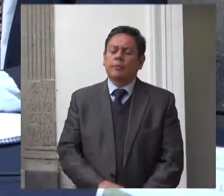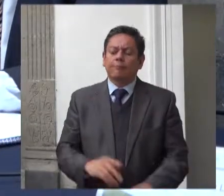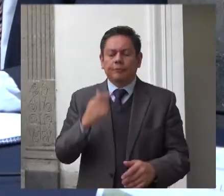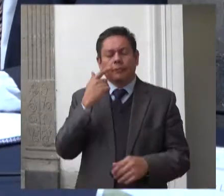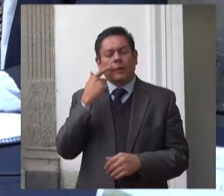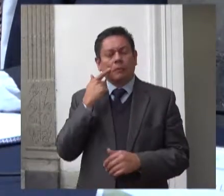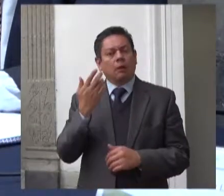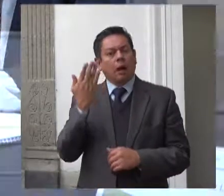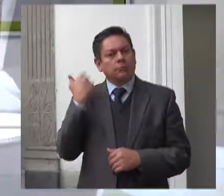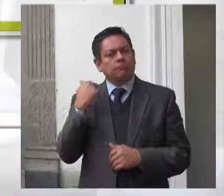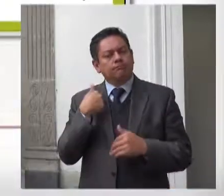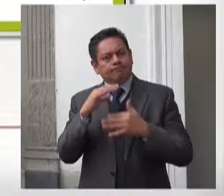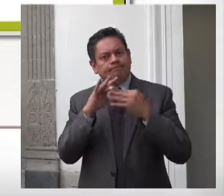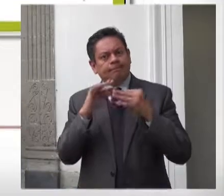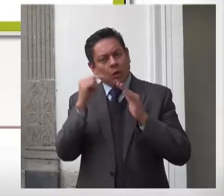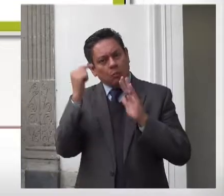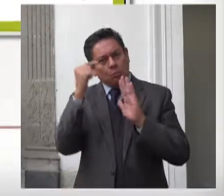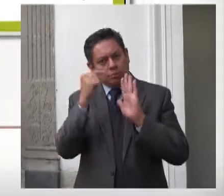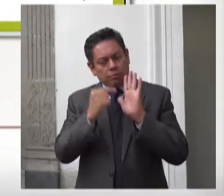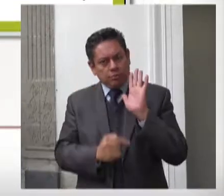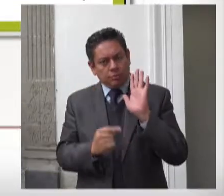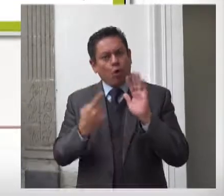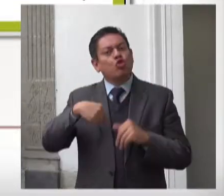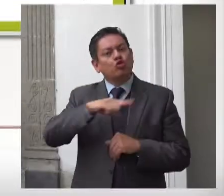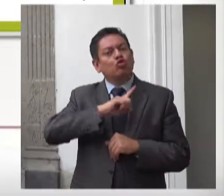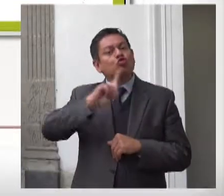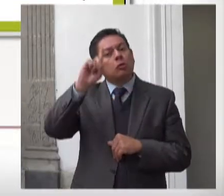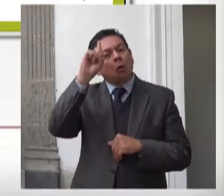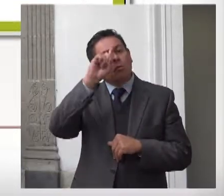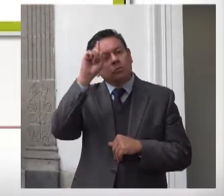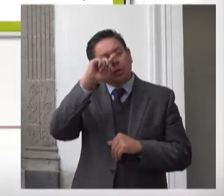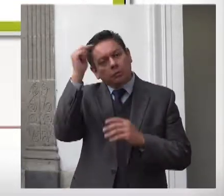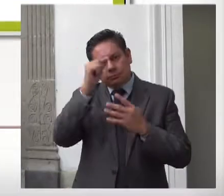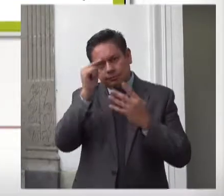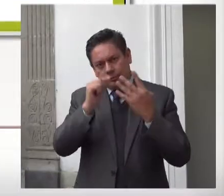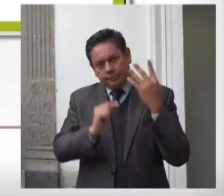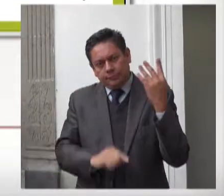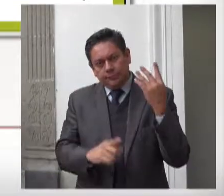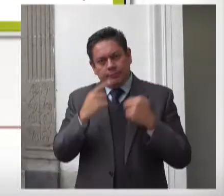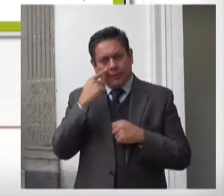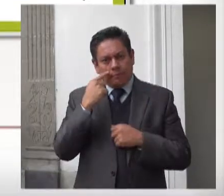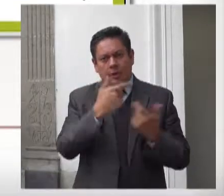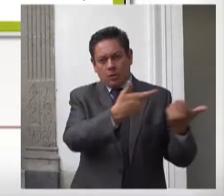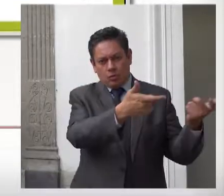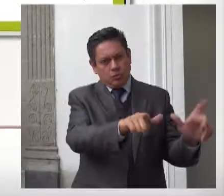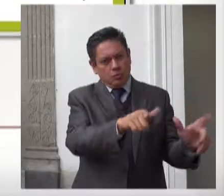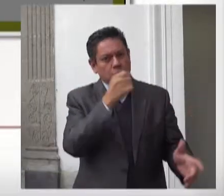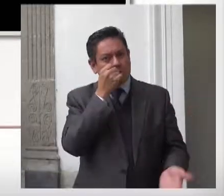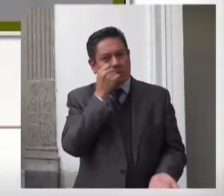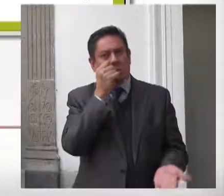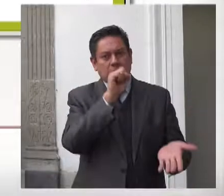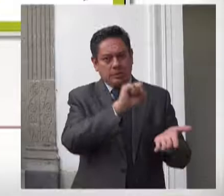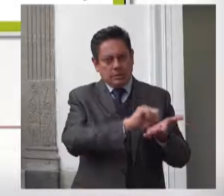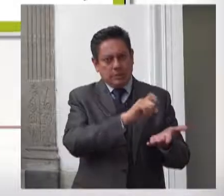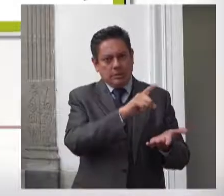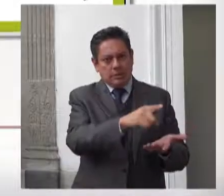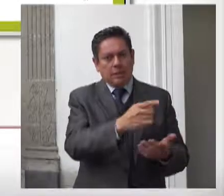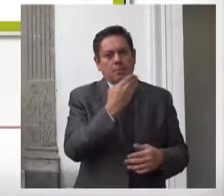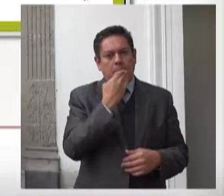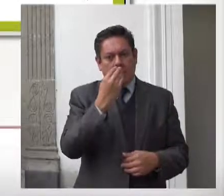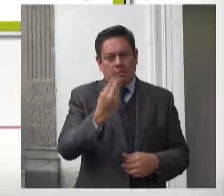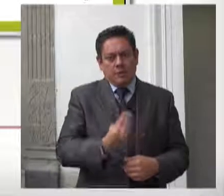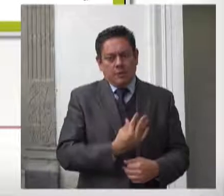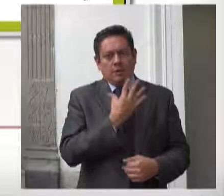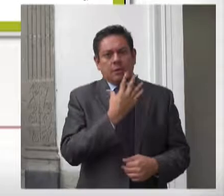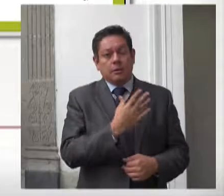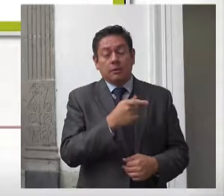términos generales recomienda lo siguiente a la secretaría de bienestar realizar las